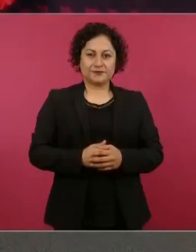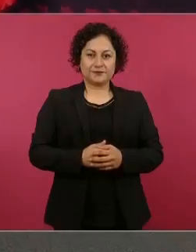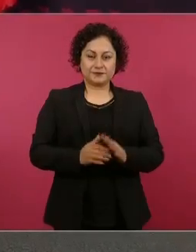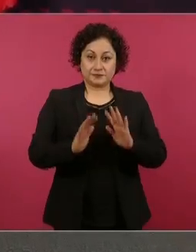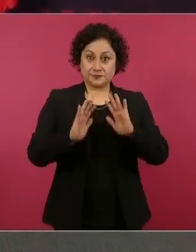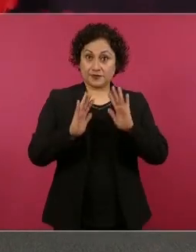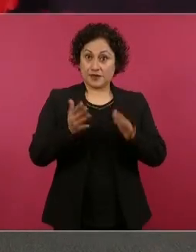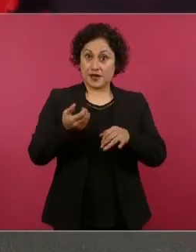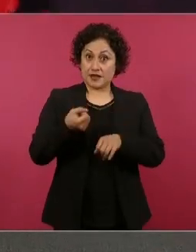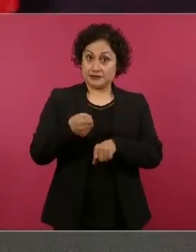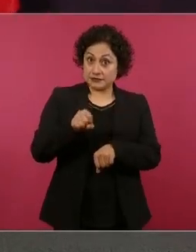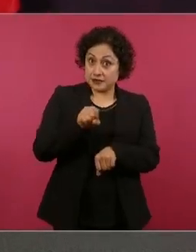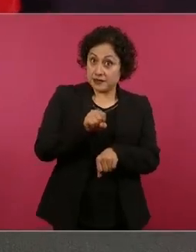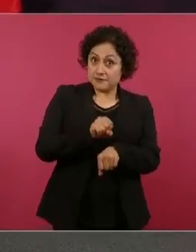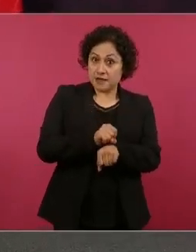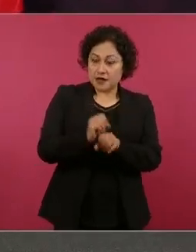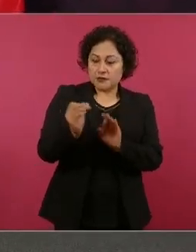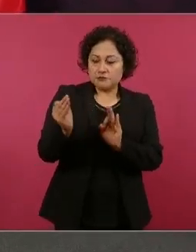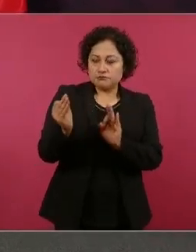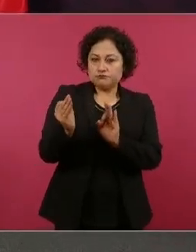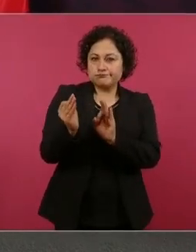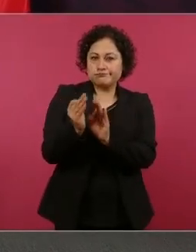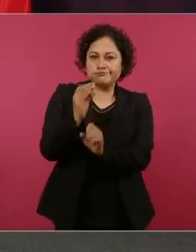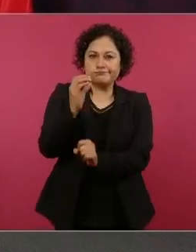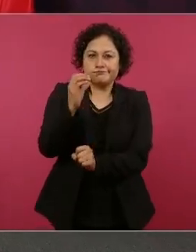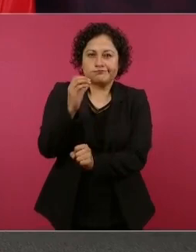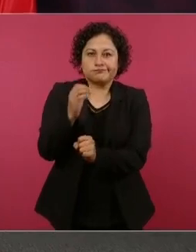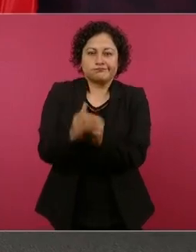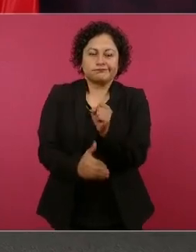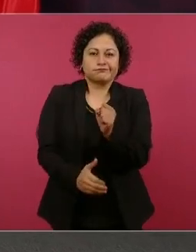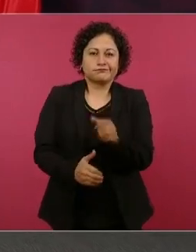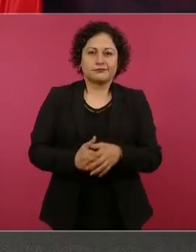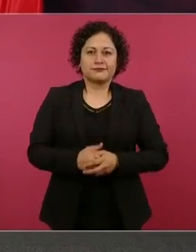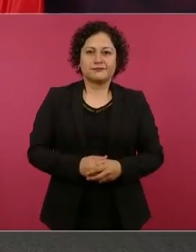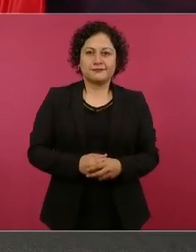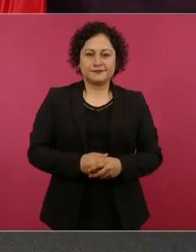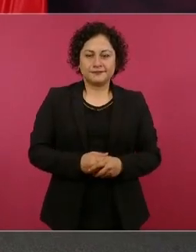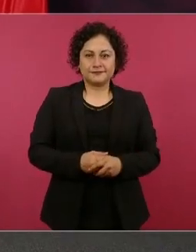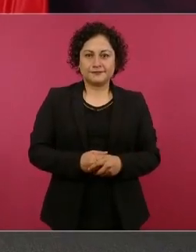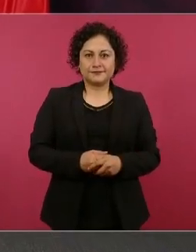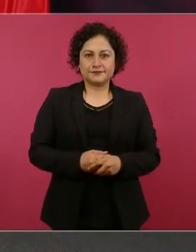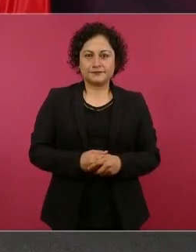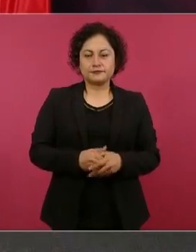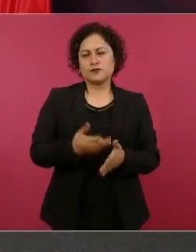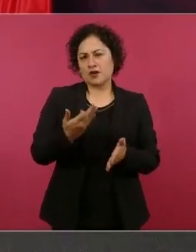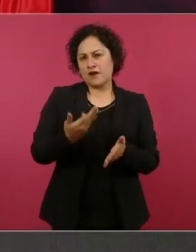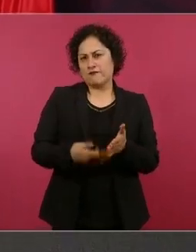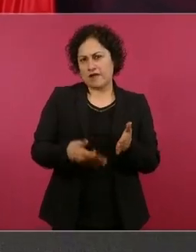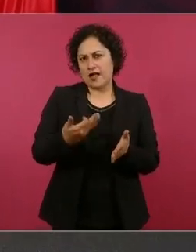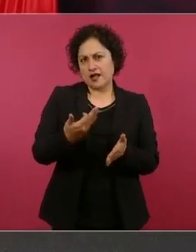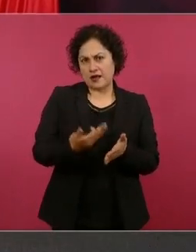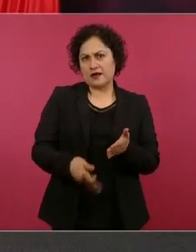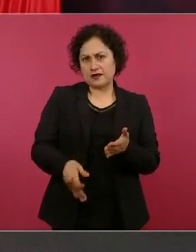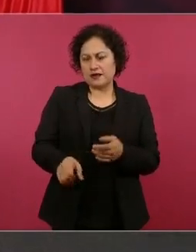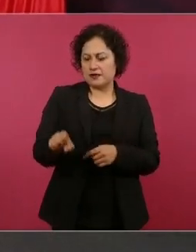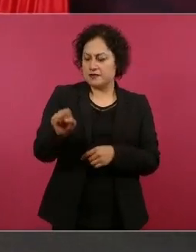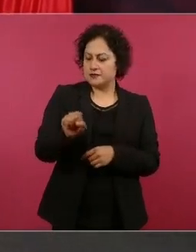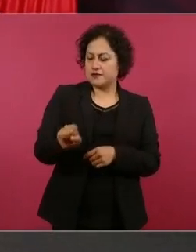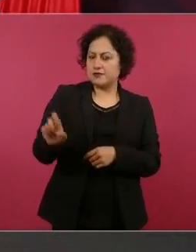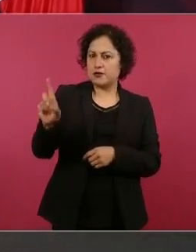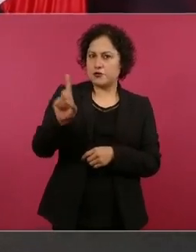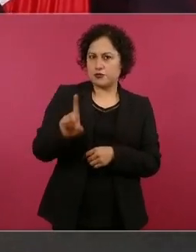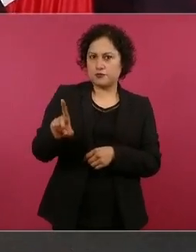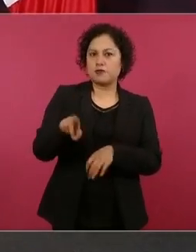semana, aunque falta trabajar sábado y domingo,